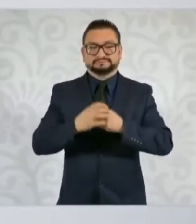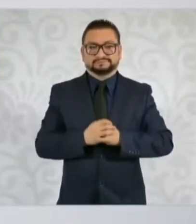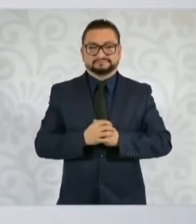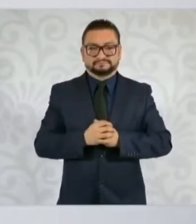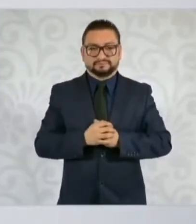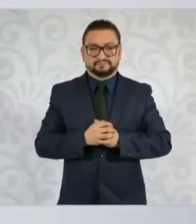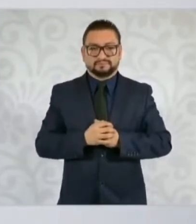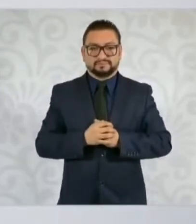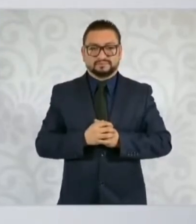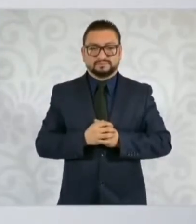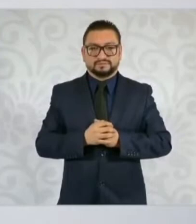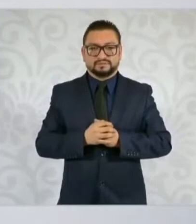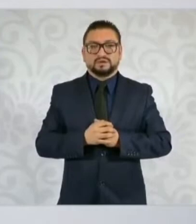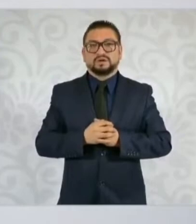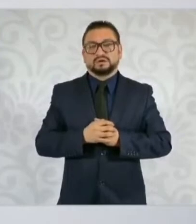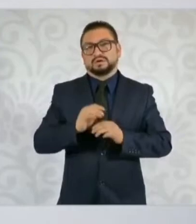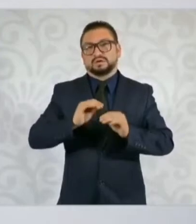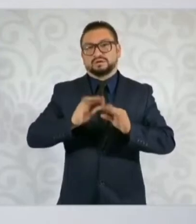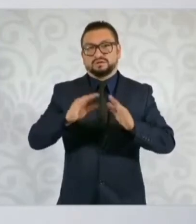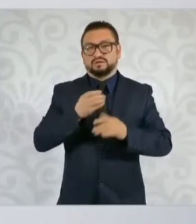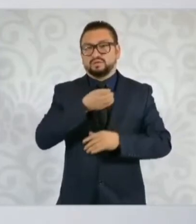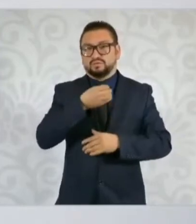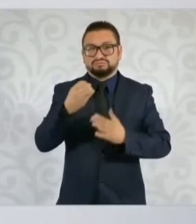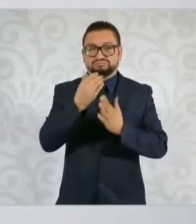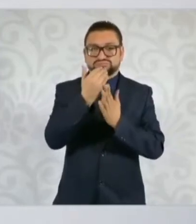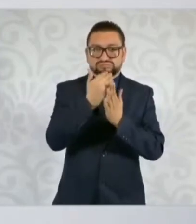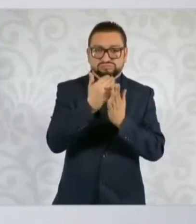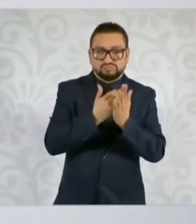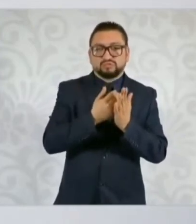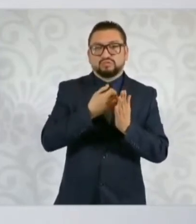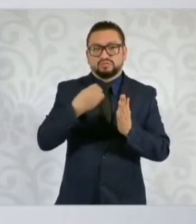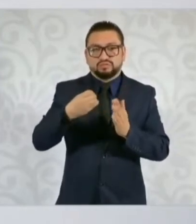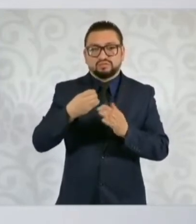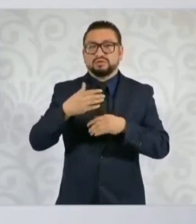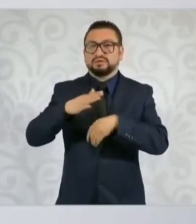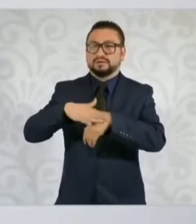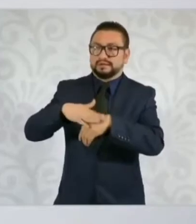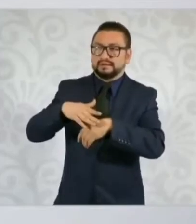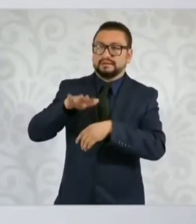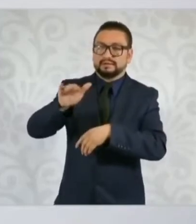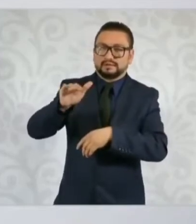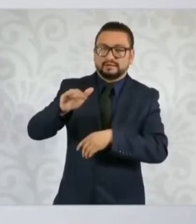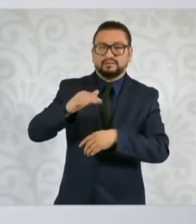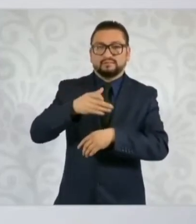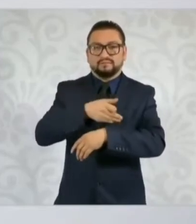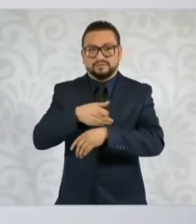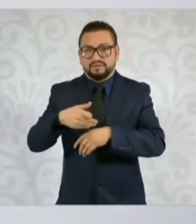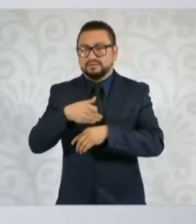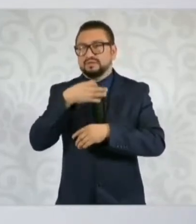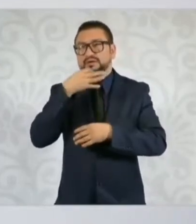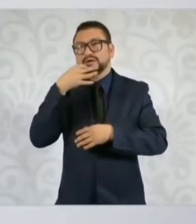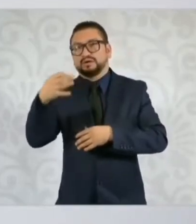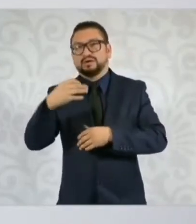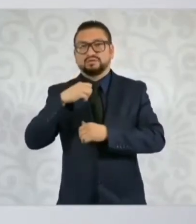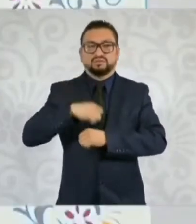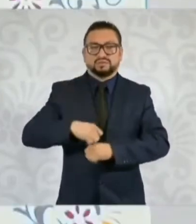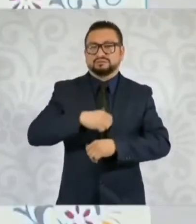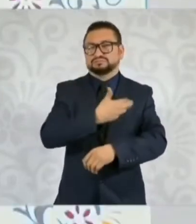se establece una serie de protocolos en cuanto a intervención con las familias, se da aviso a las autoridades. Bueno,